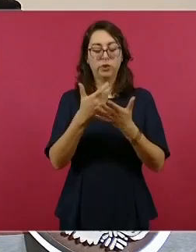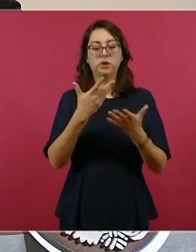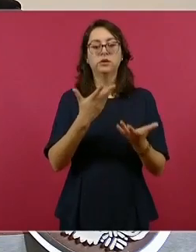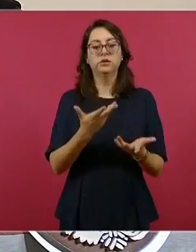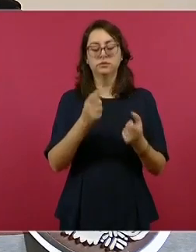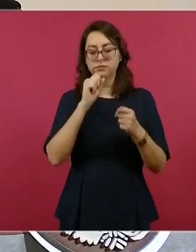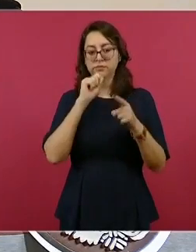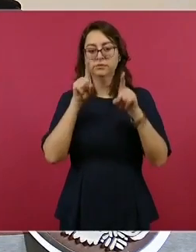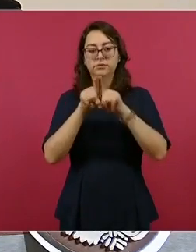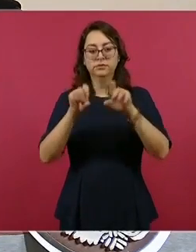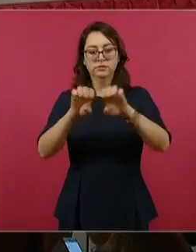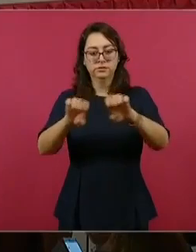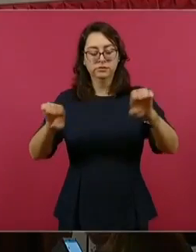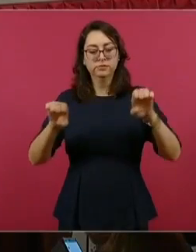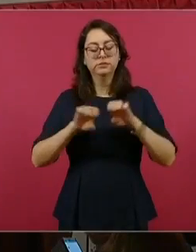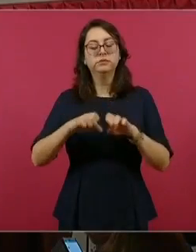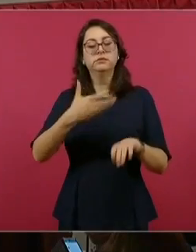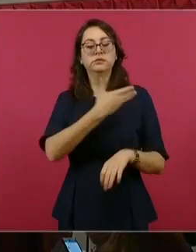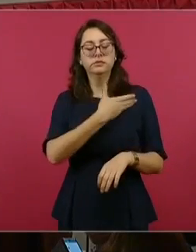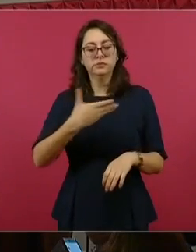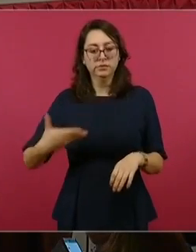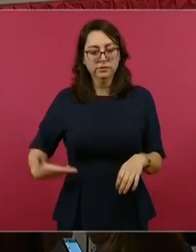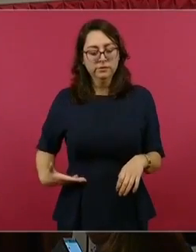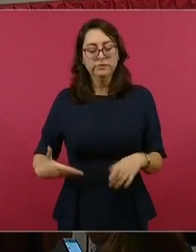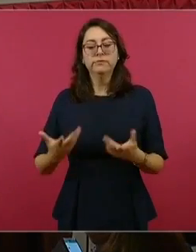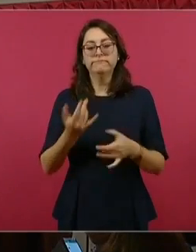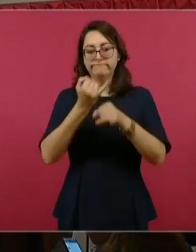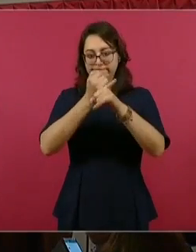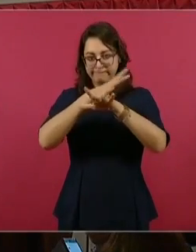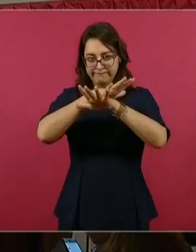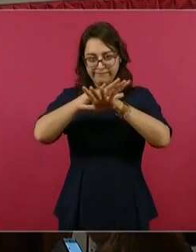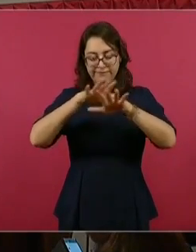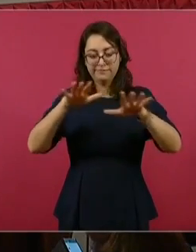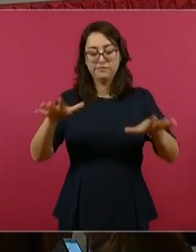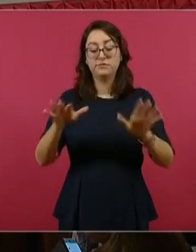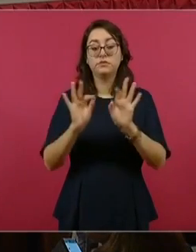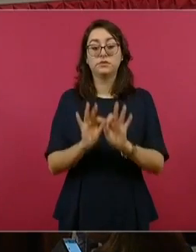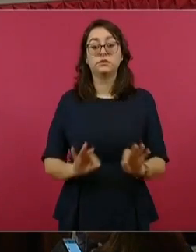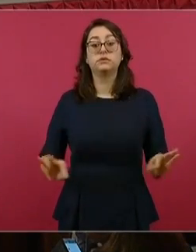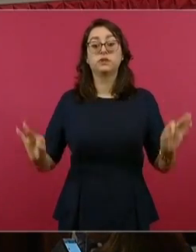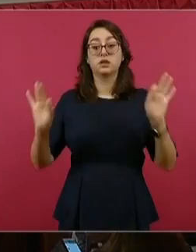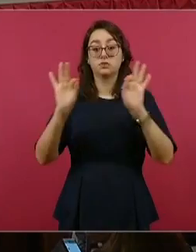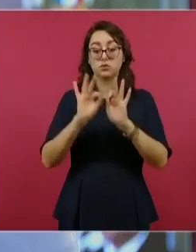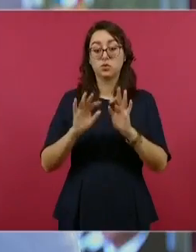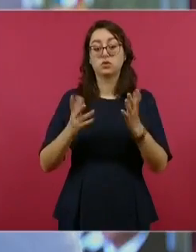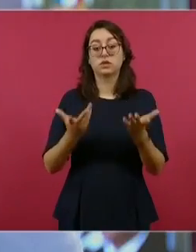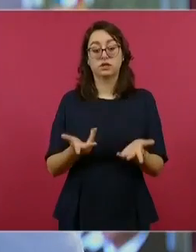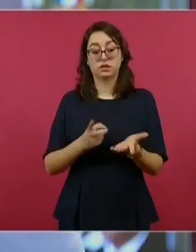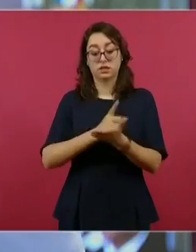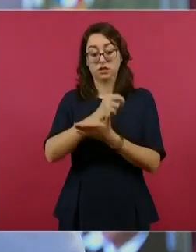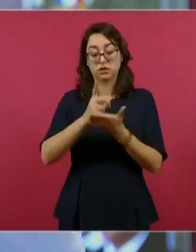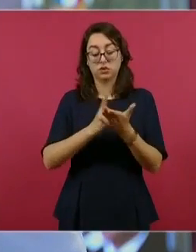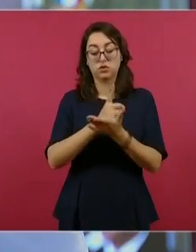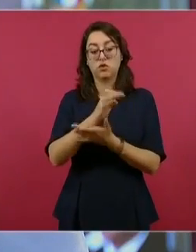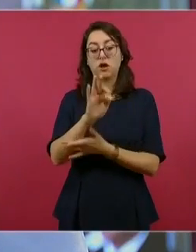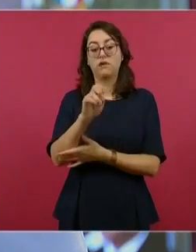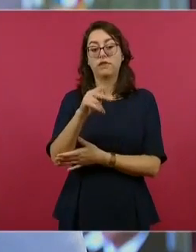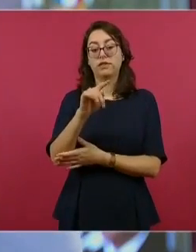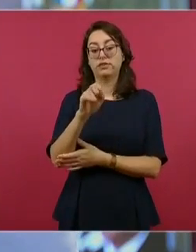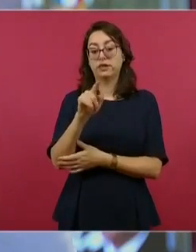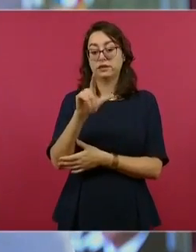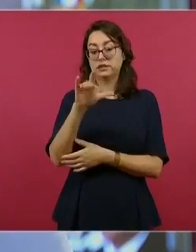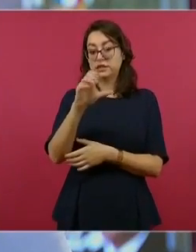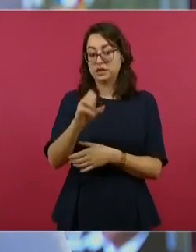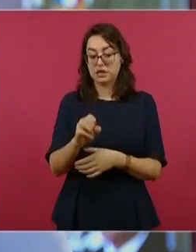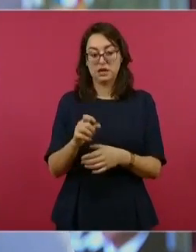presidente López Obrador, informamos del seguimiento a la estrategia contra el consumo y el tráfico de fentanilo,